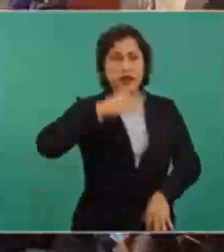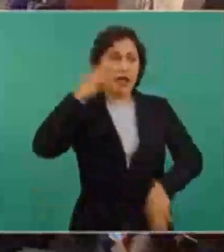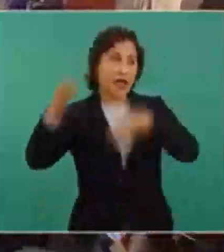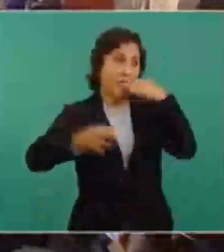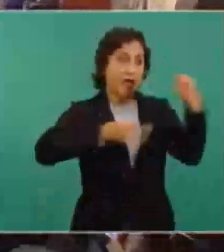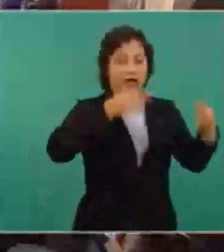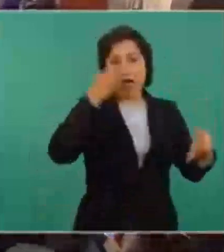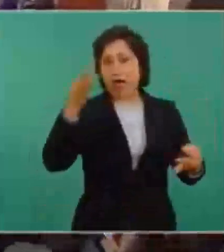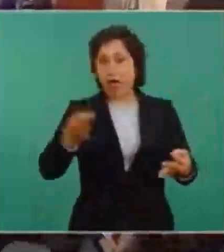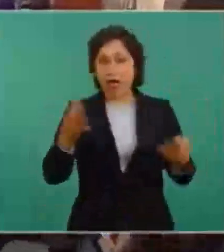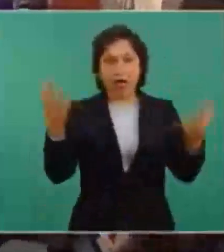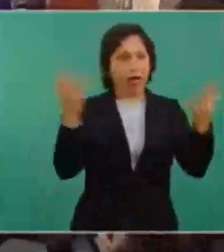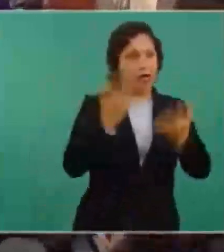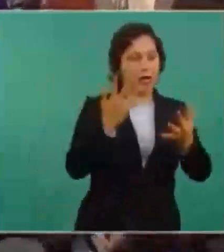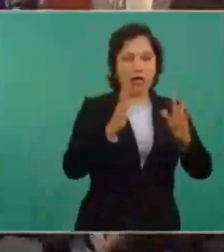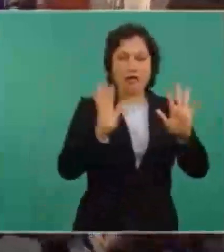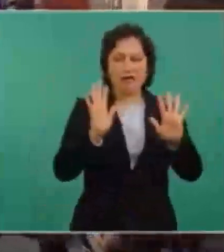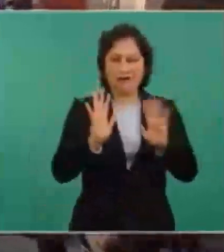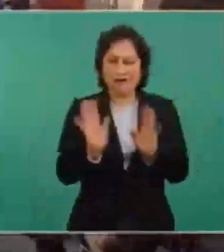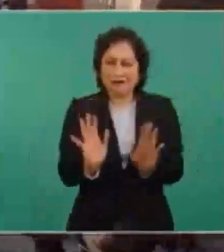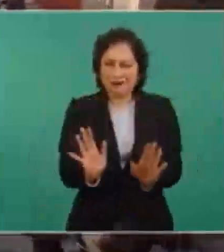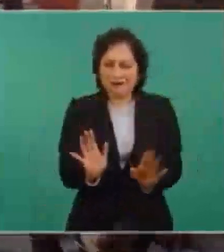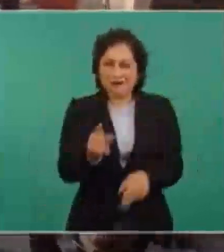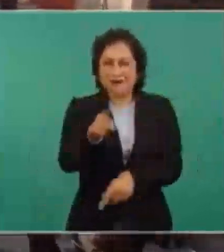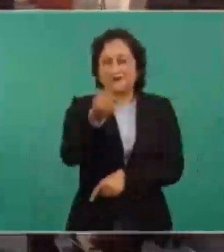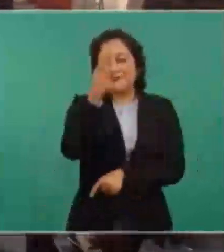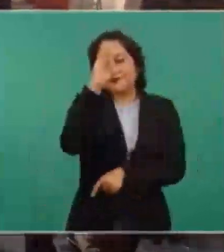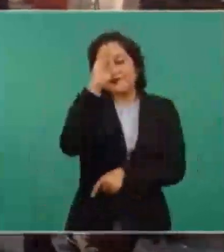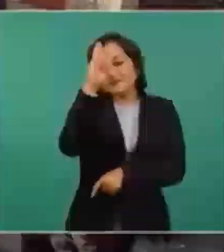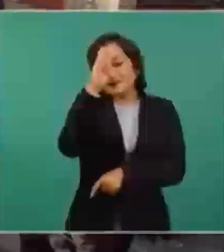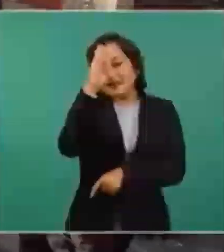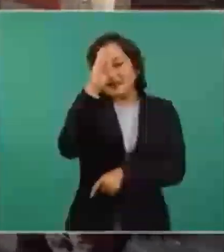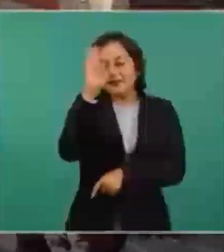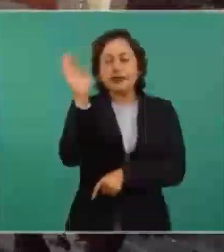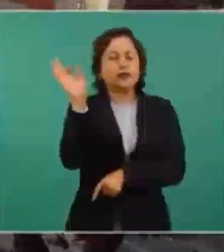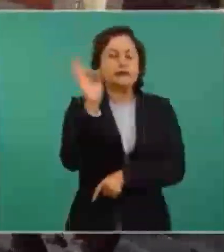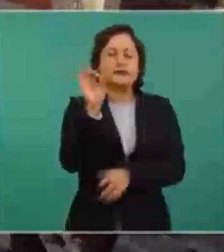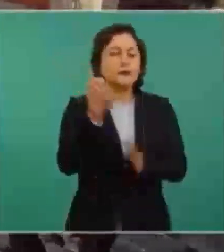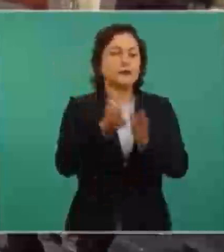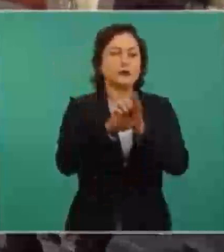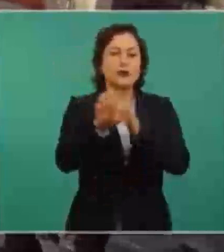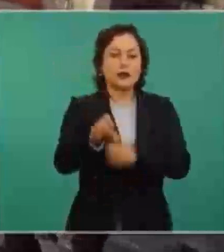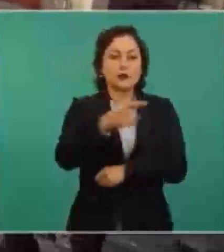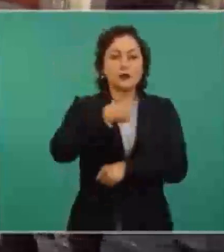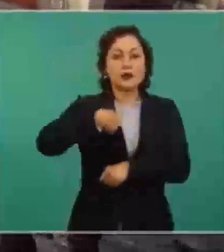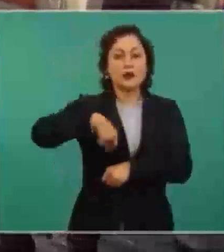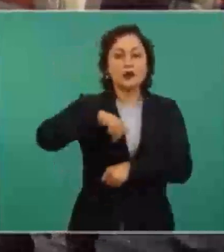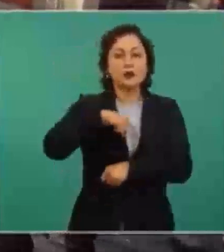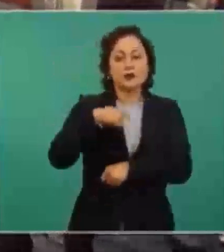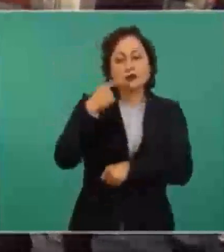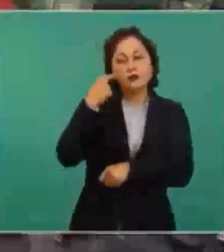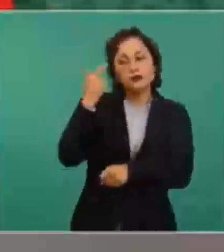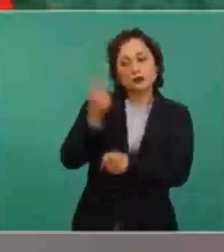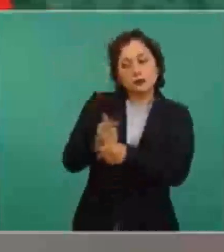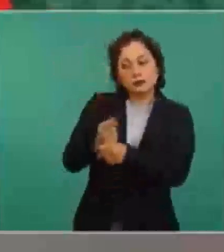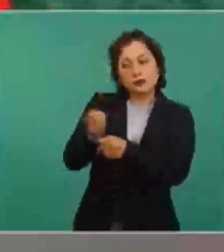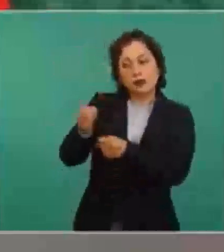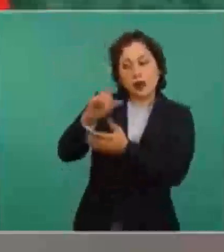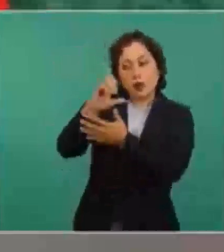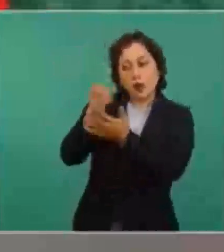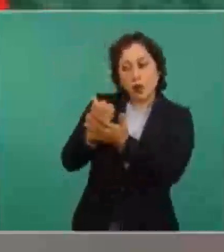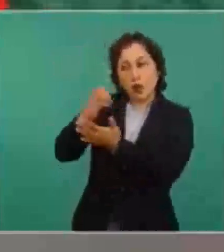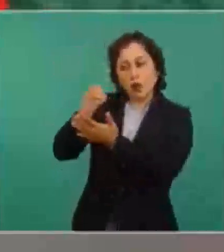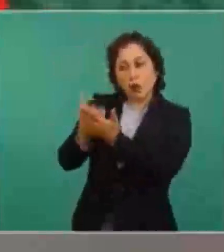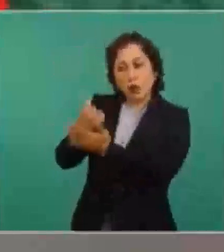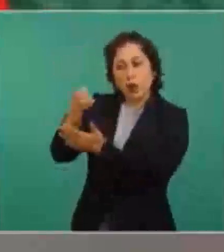imagínense si decidimos cancelar todos los contratos, que hay